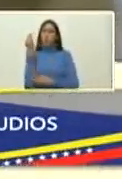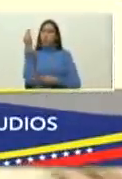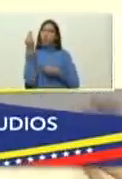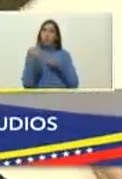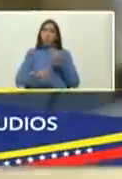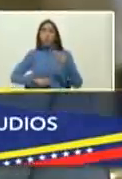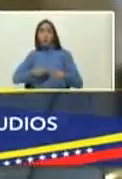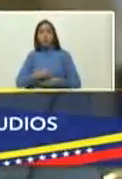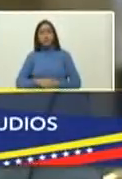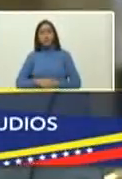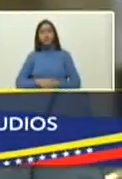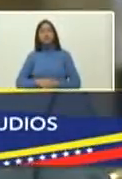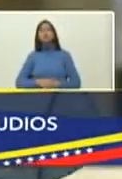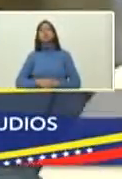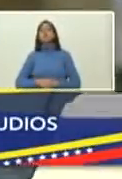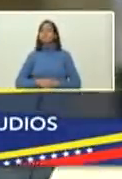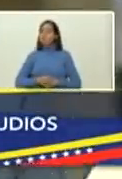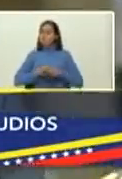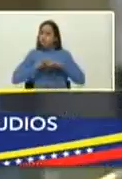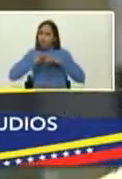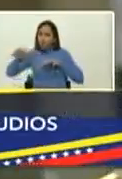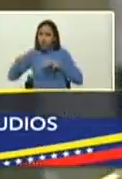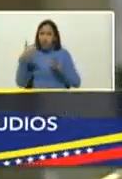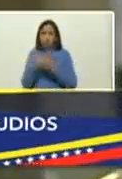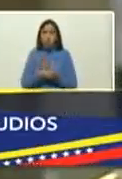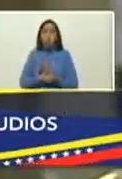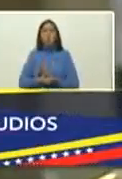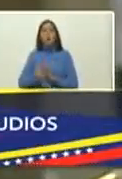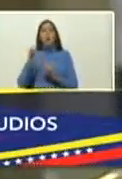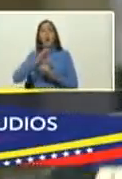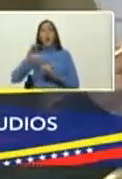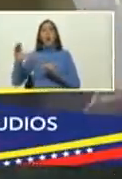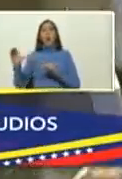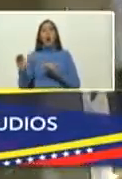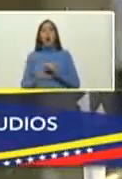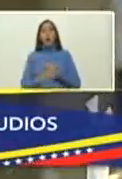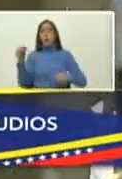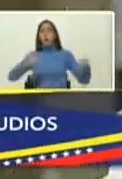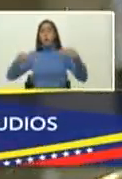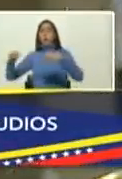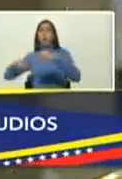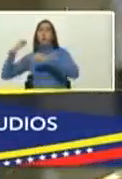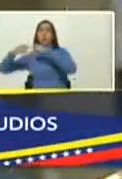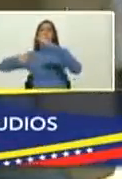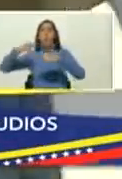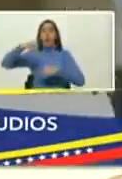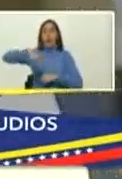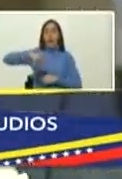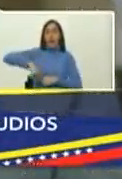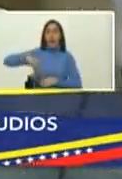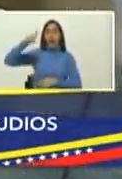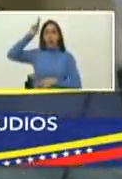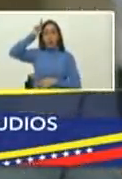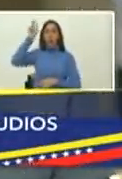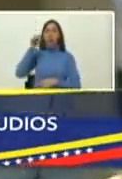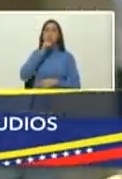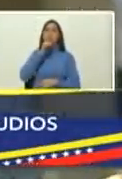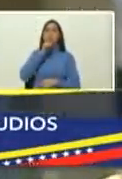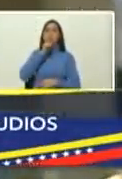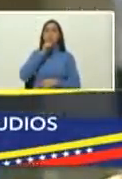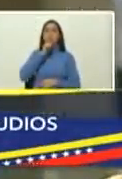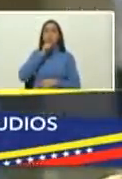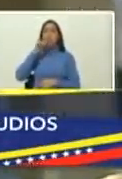enriqueció con los aportes culturales de nuestros ancestros de nuestros abuelos y abuelas